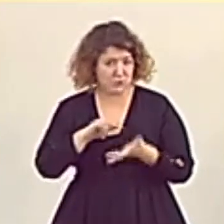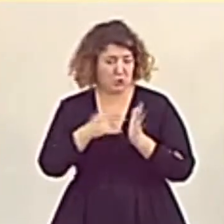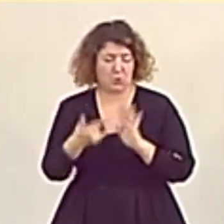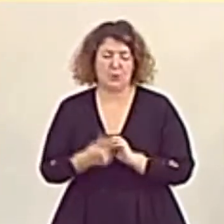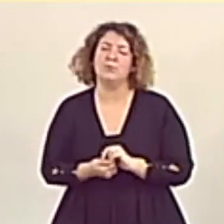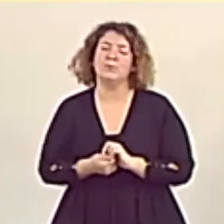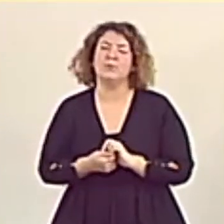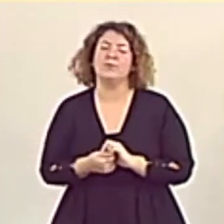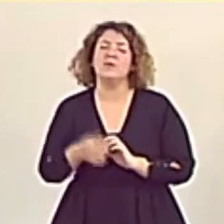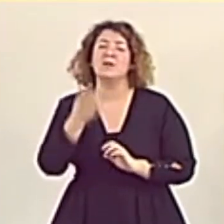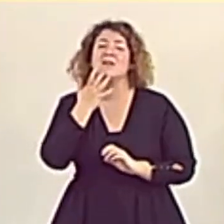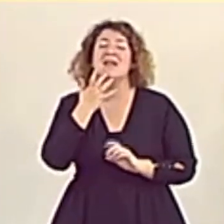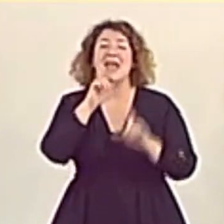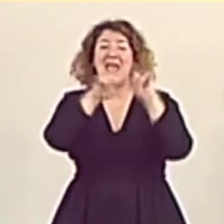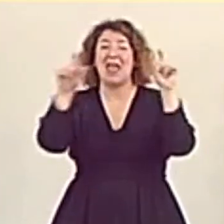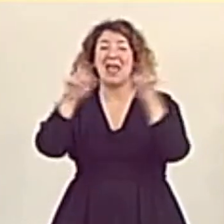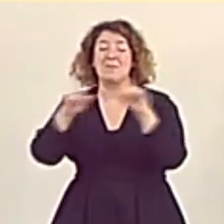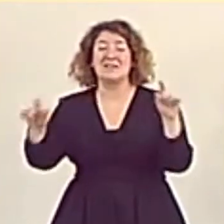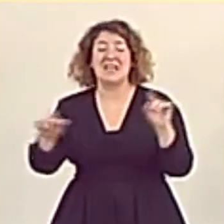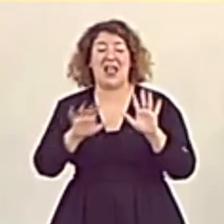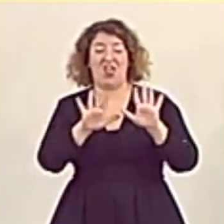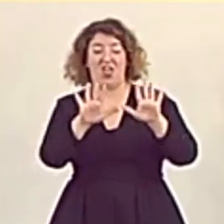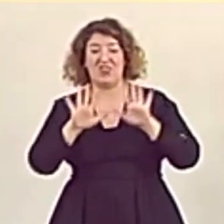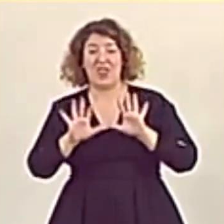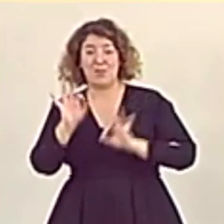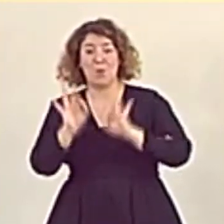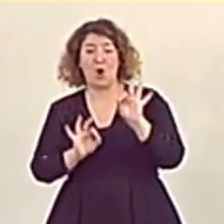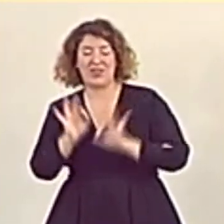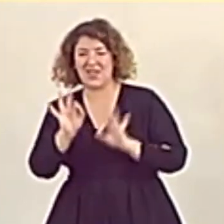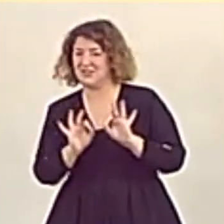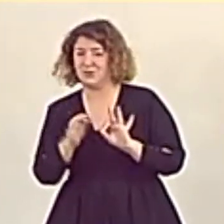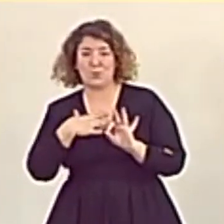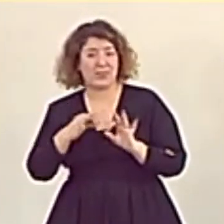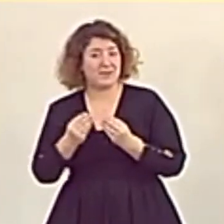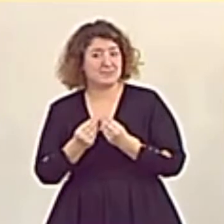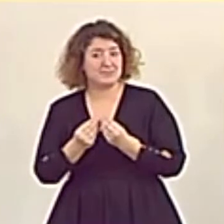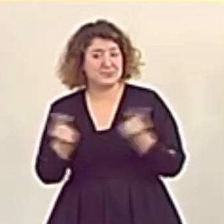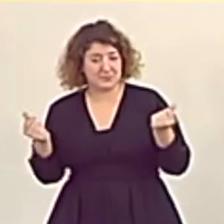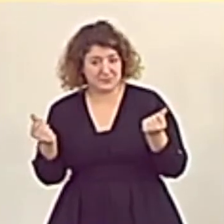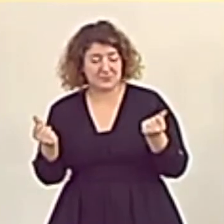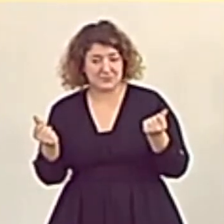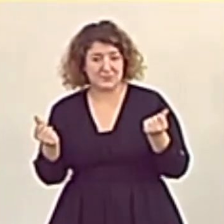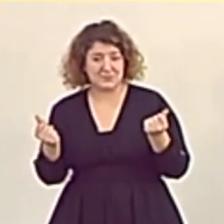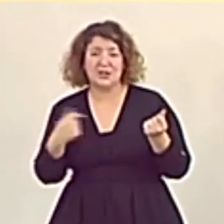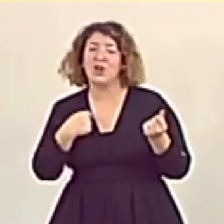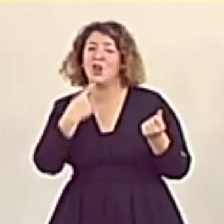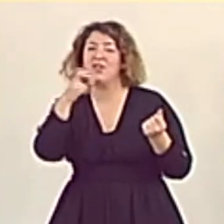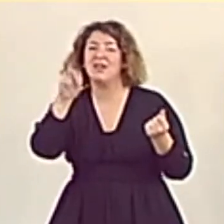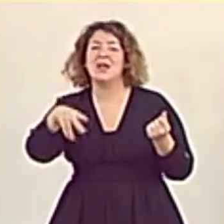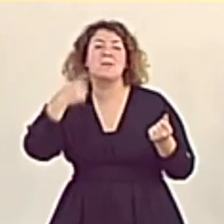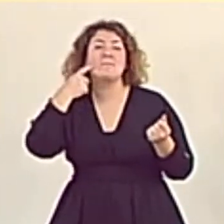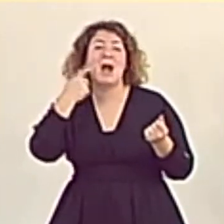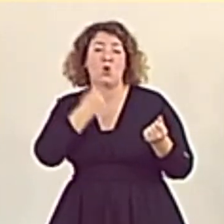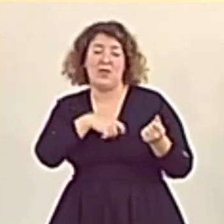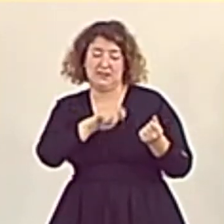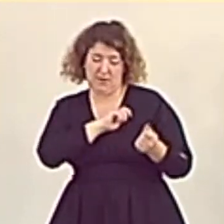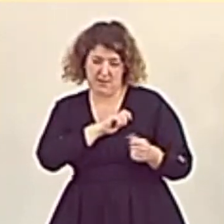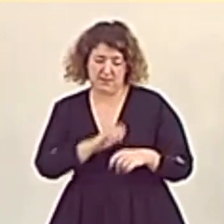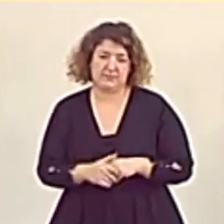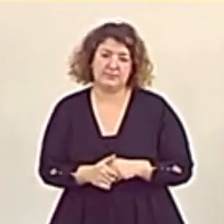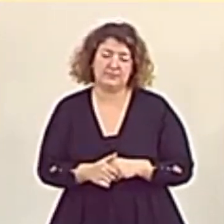10% de nuestras empresas en serio riesgo de desaparición como nos alerta ya el Banco de España.